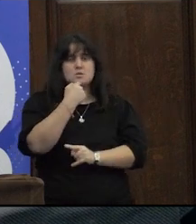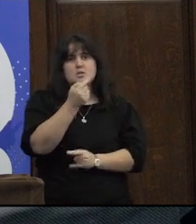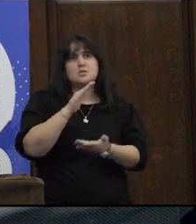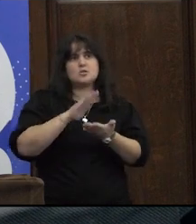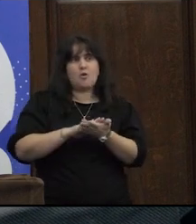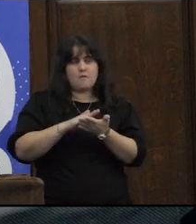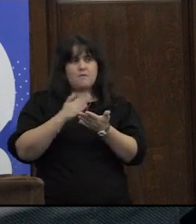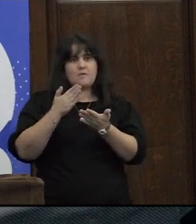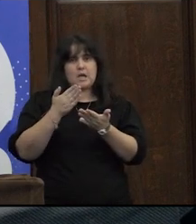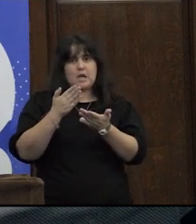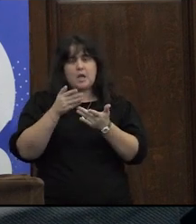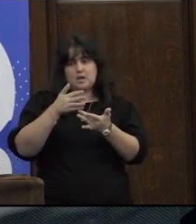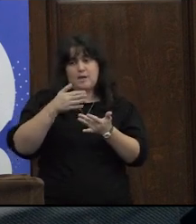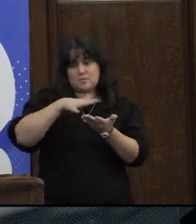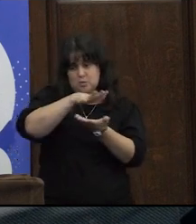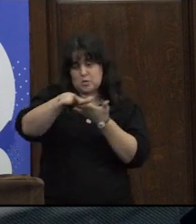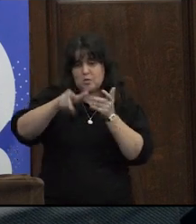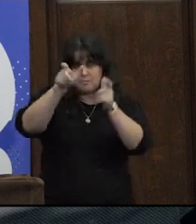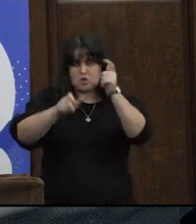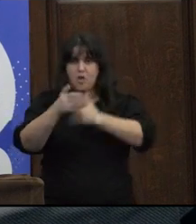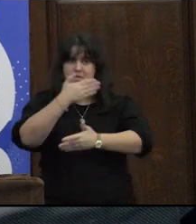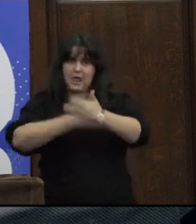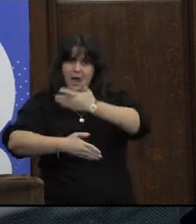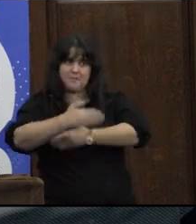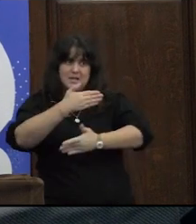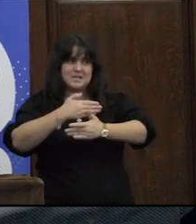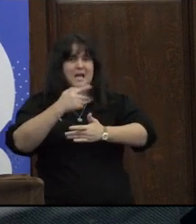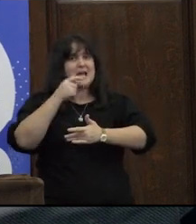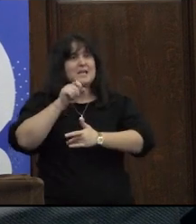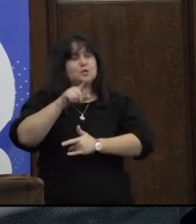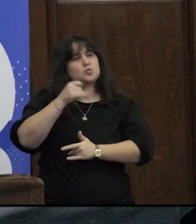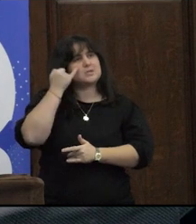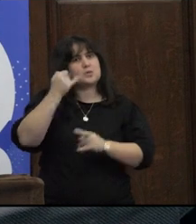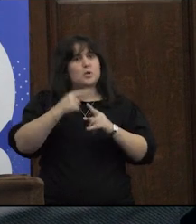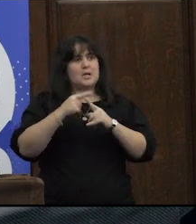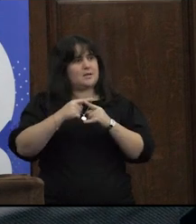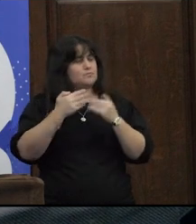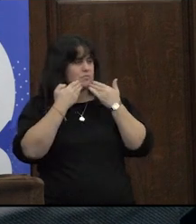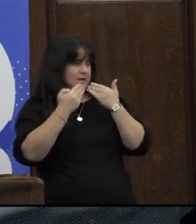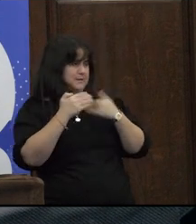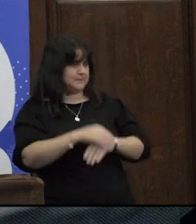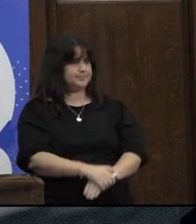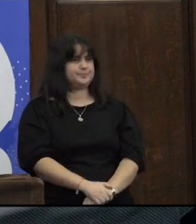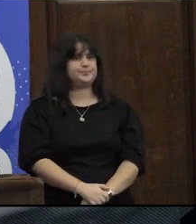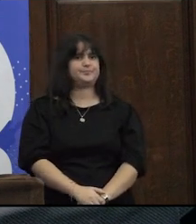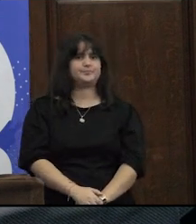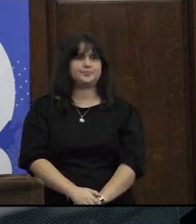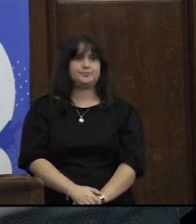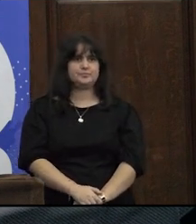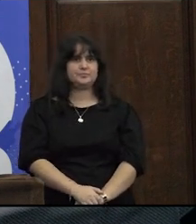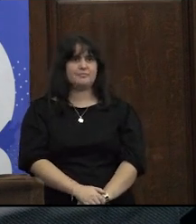de la realidad de las personas con discapacidad y cómo viven la sexualidad muchas gracias